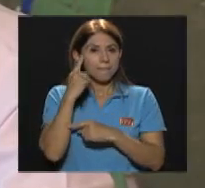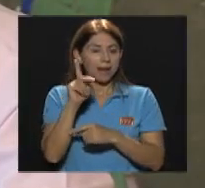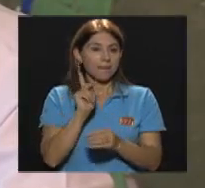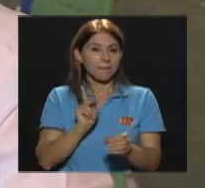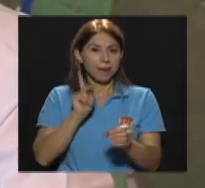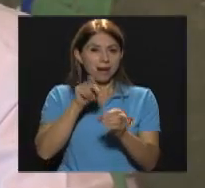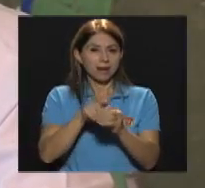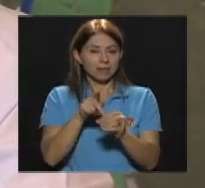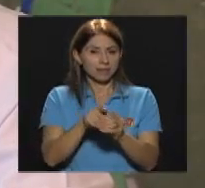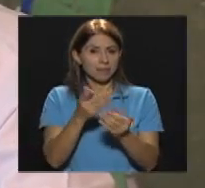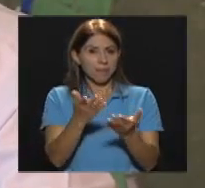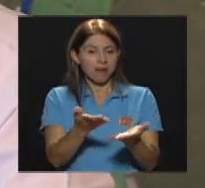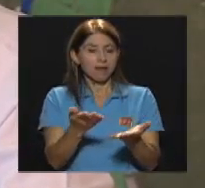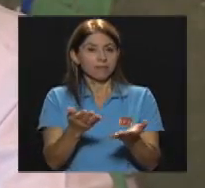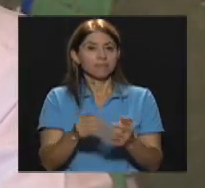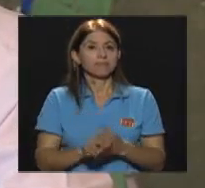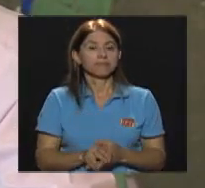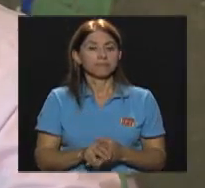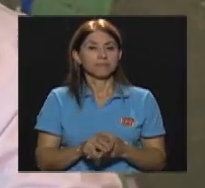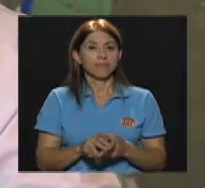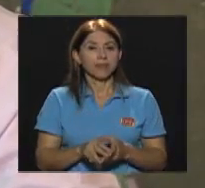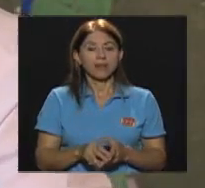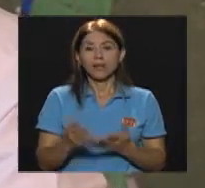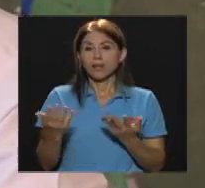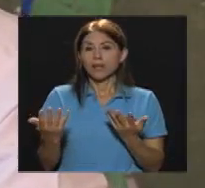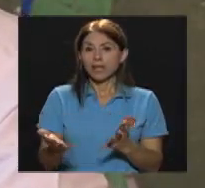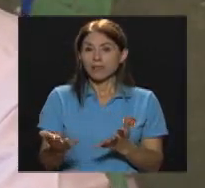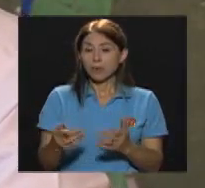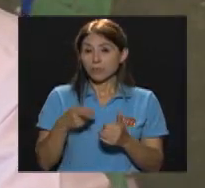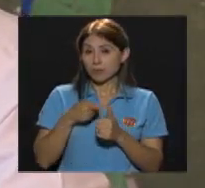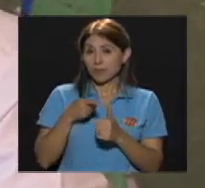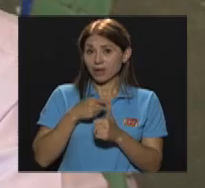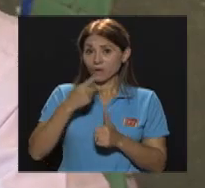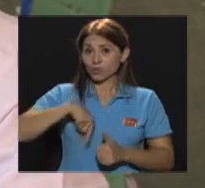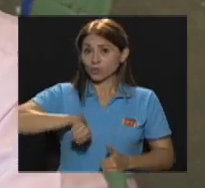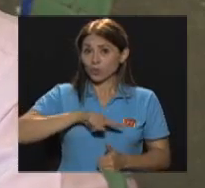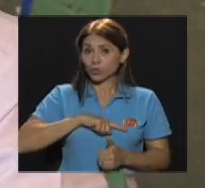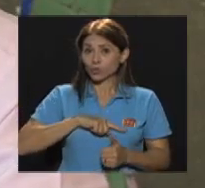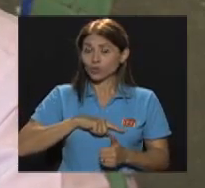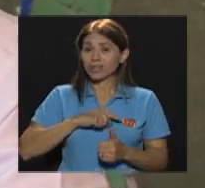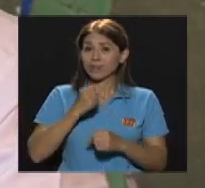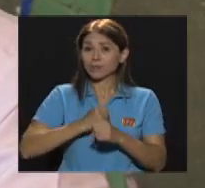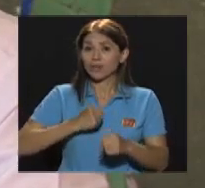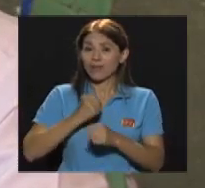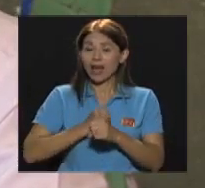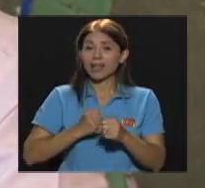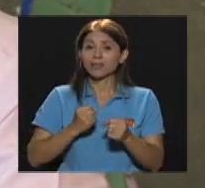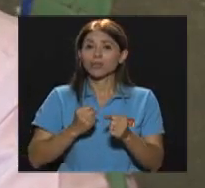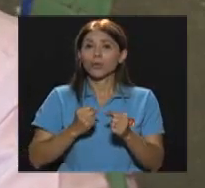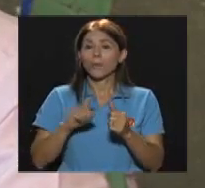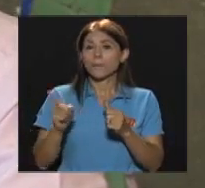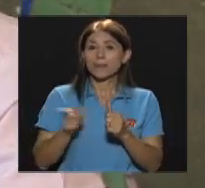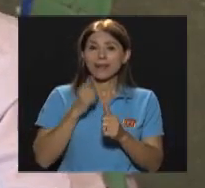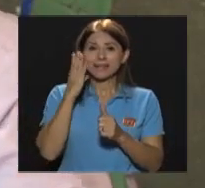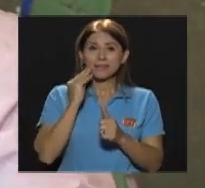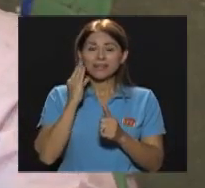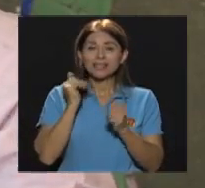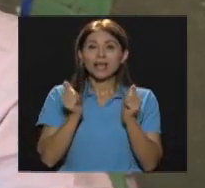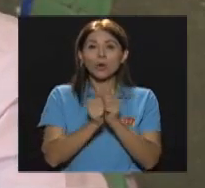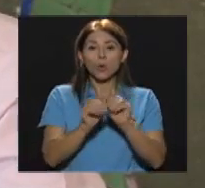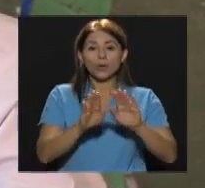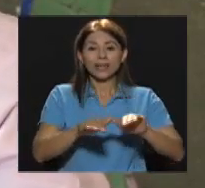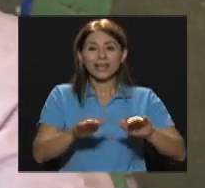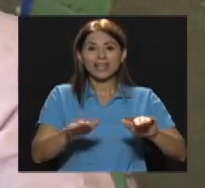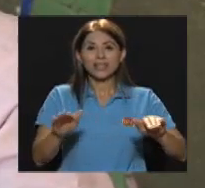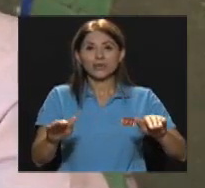Metodología? Partimos En primer lugar De niños En este momento Estamos trabajando Las primeras experiencias Con niños externos Vamos a